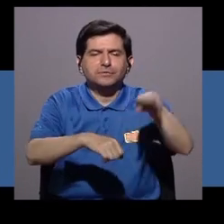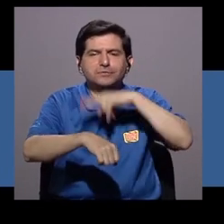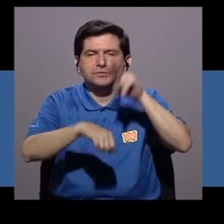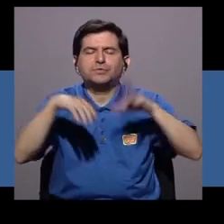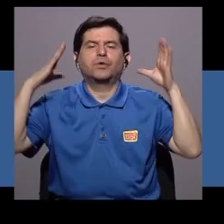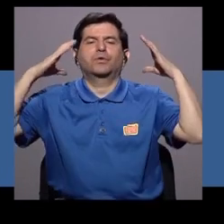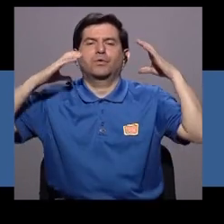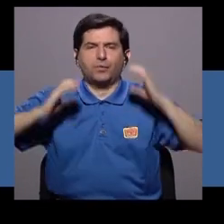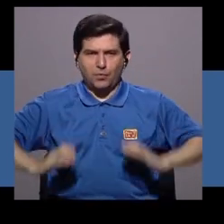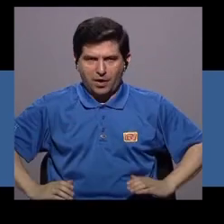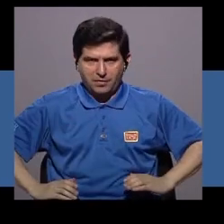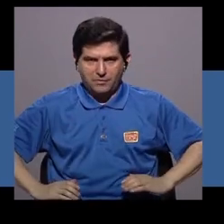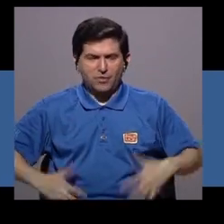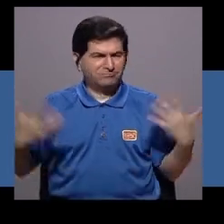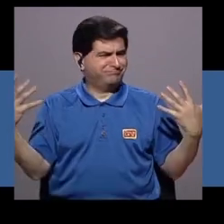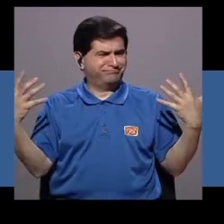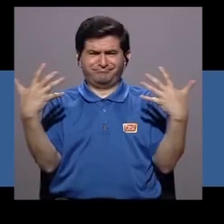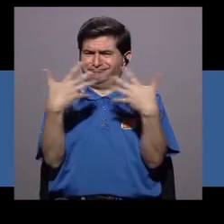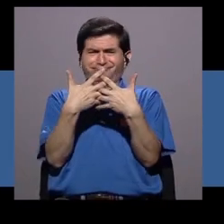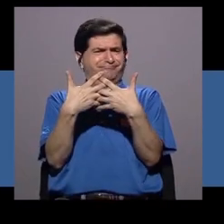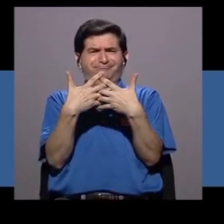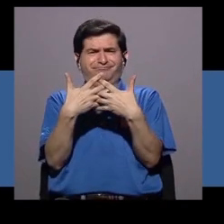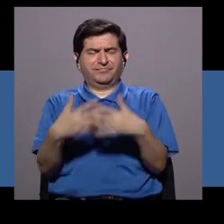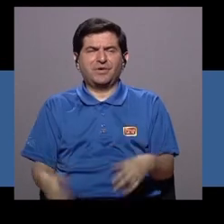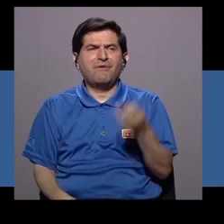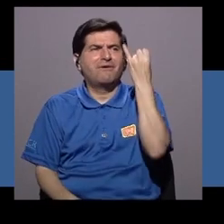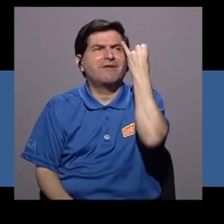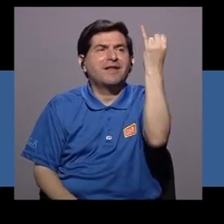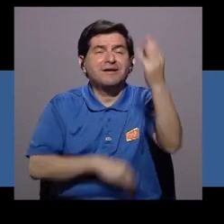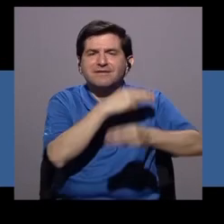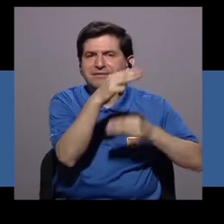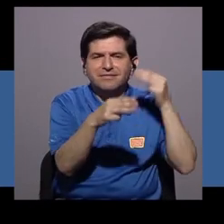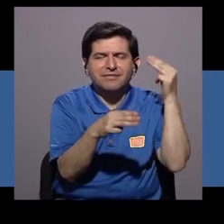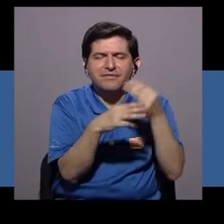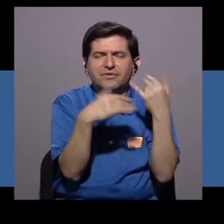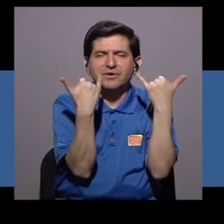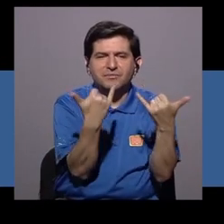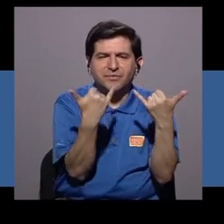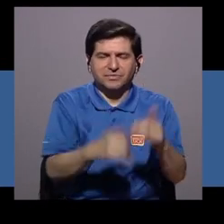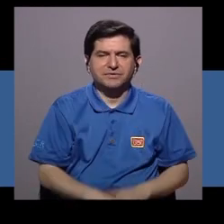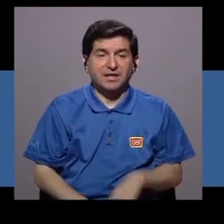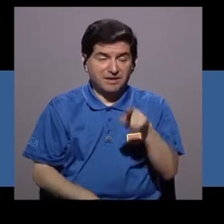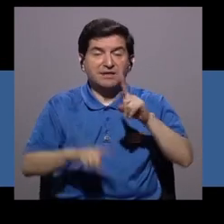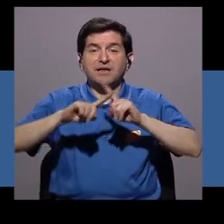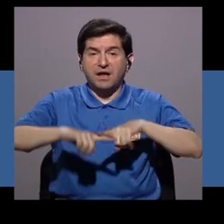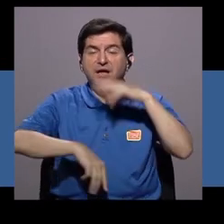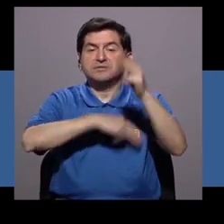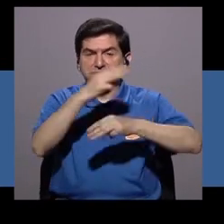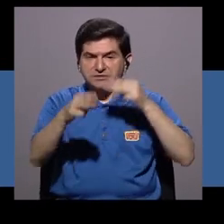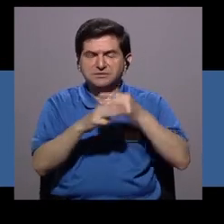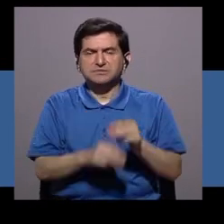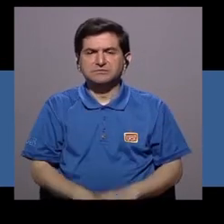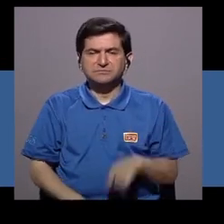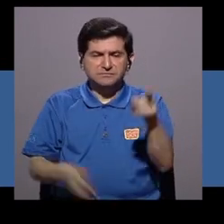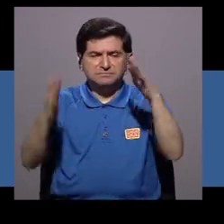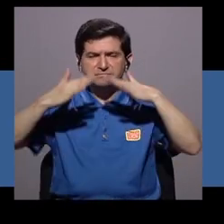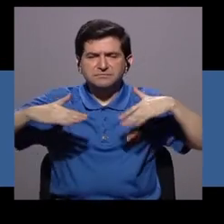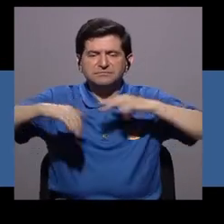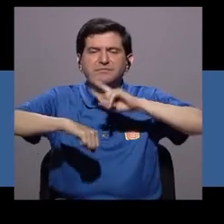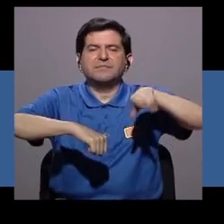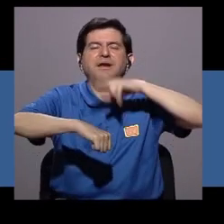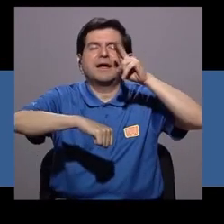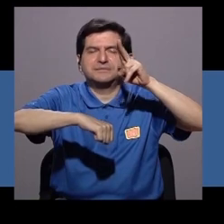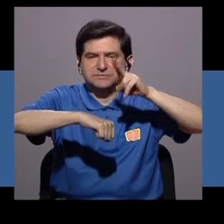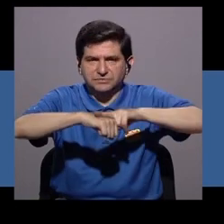el funcionamiento normal del cuerpo y no calza con esta visión que el mundo está teniendo. Y es una tendencia mundial hacia lo